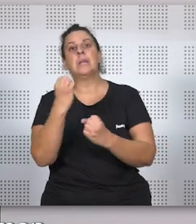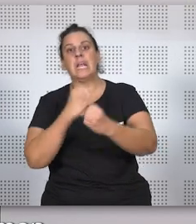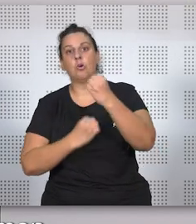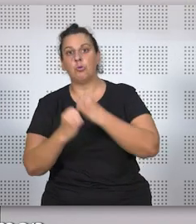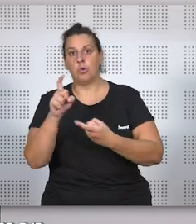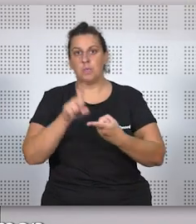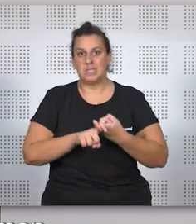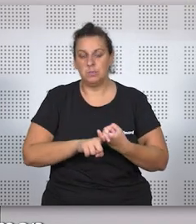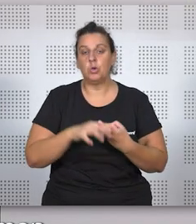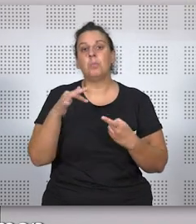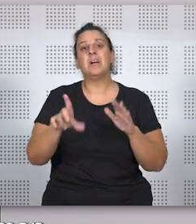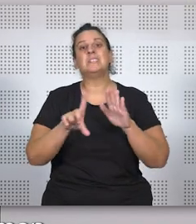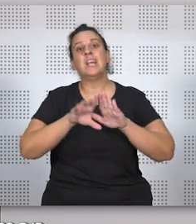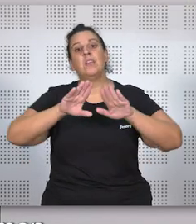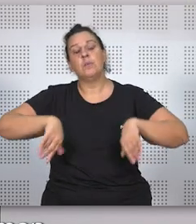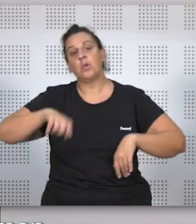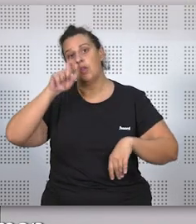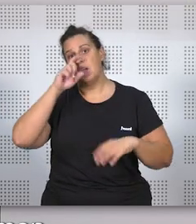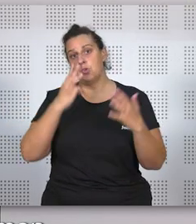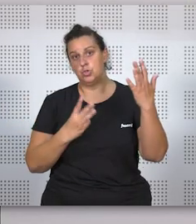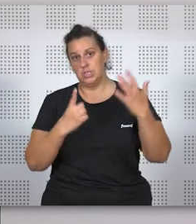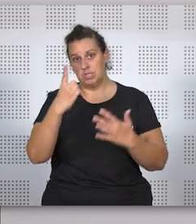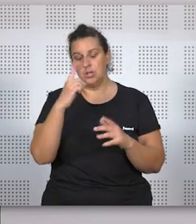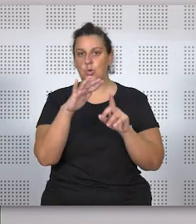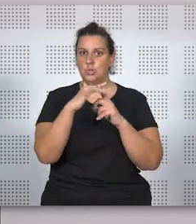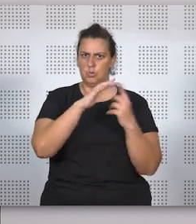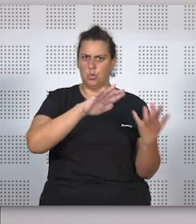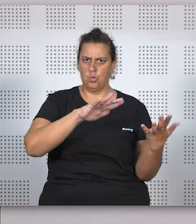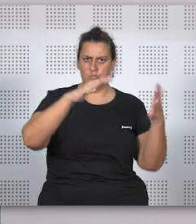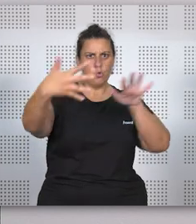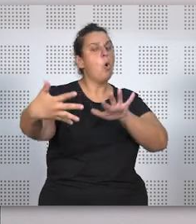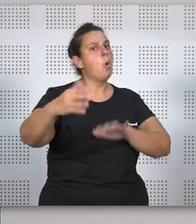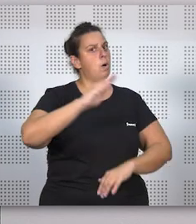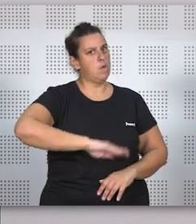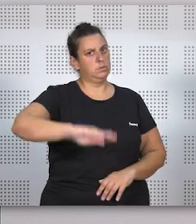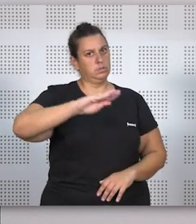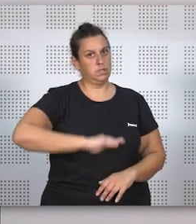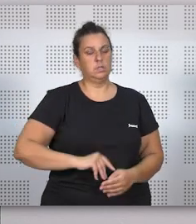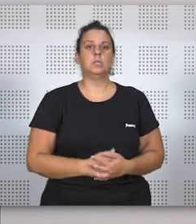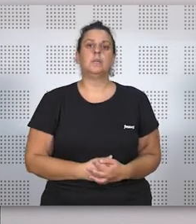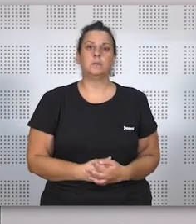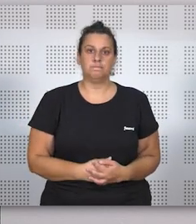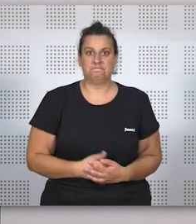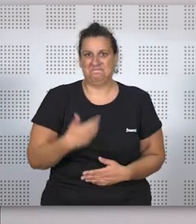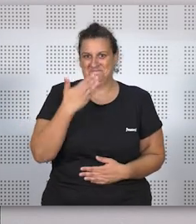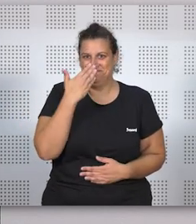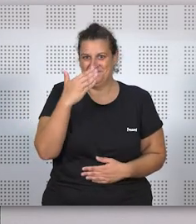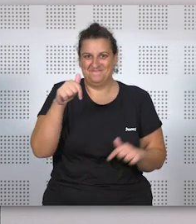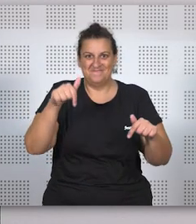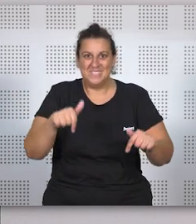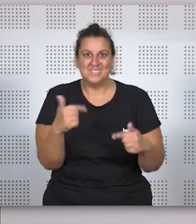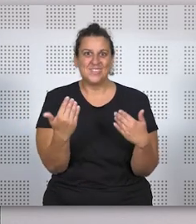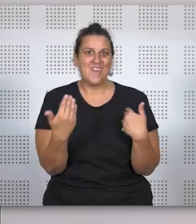económico matrimonial, y la ley del divorcio del 81, toda esta situación ya da un vuelco importante. La verdad es que